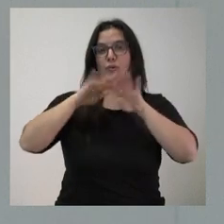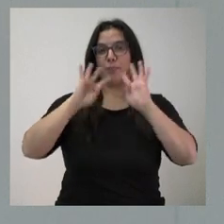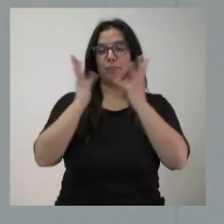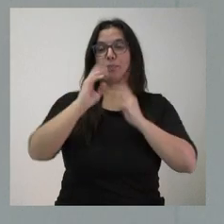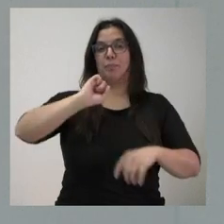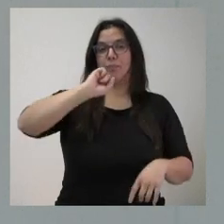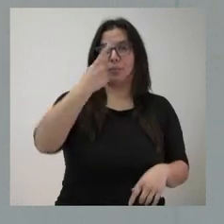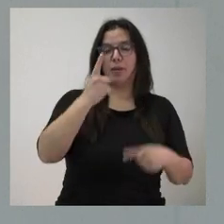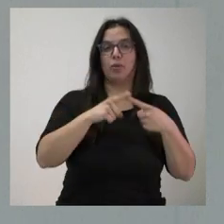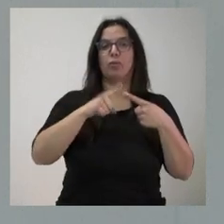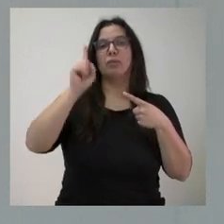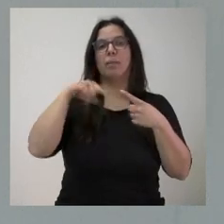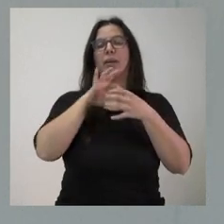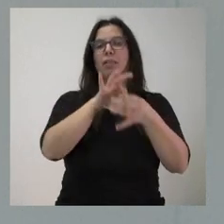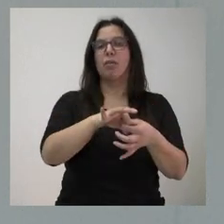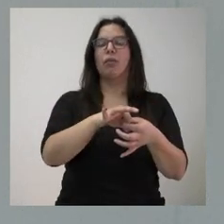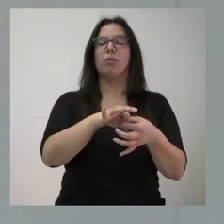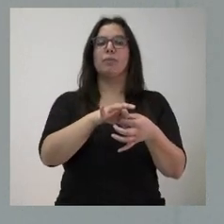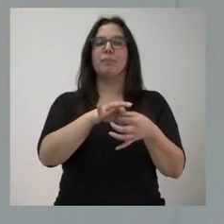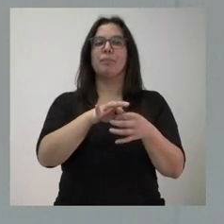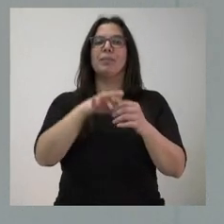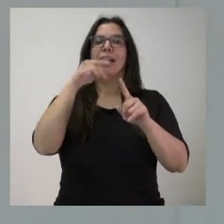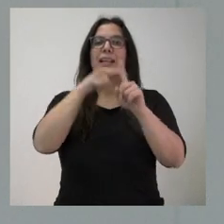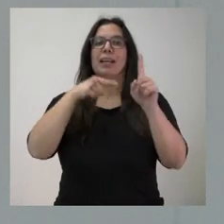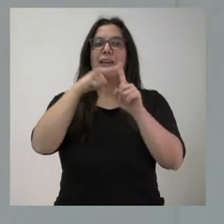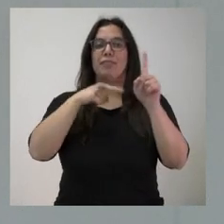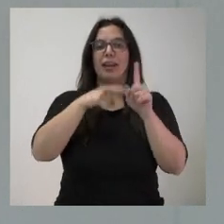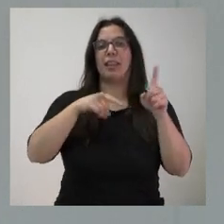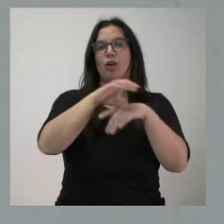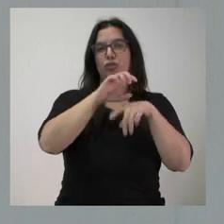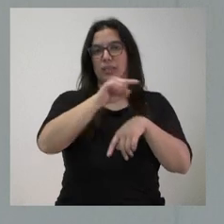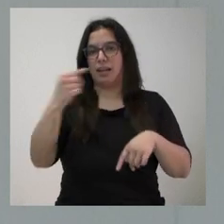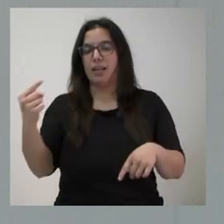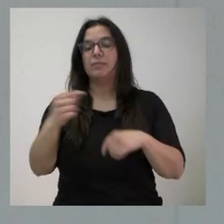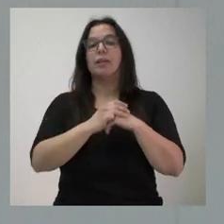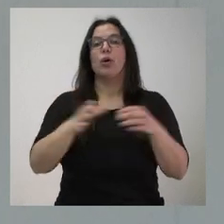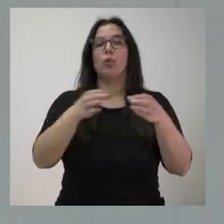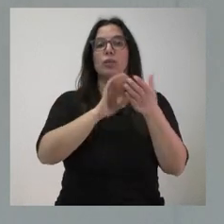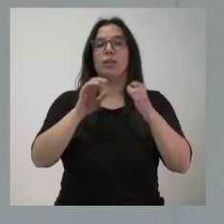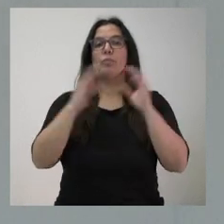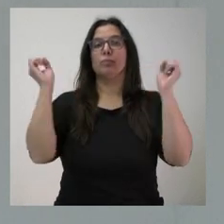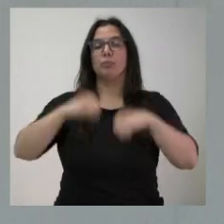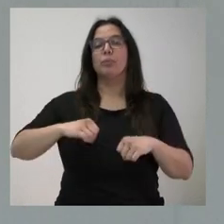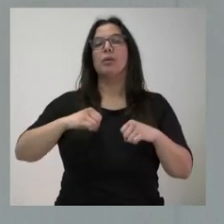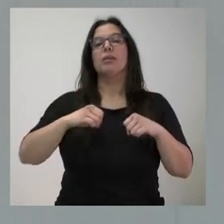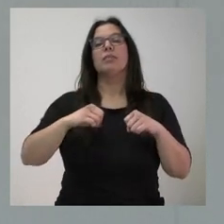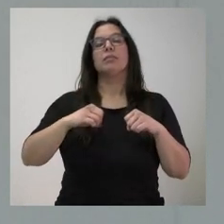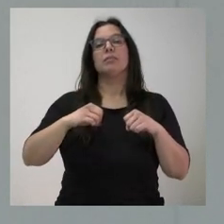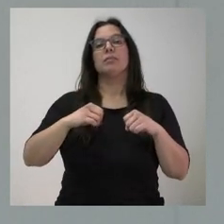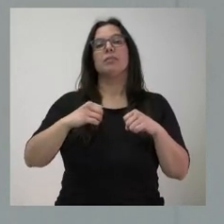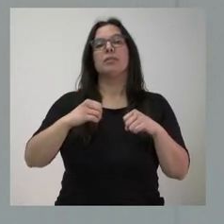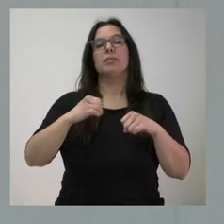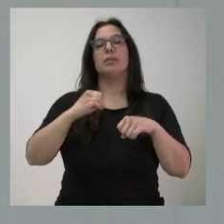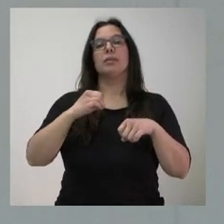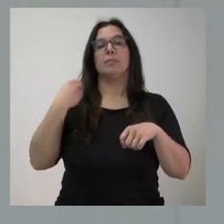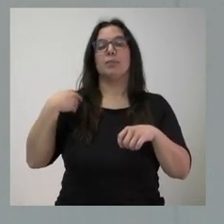también en relación con la referencia a cada una de las consejerías. La Junta de Castilla y León ha aprobado el acuerdo por el que se inadmite